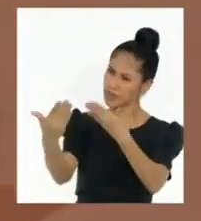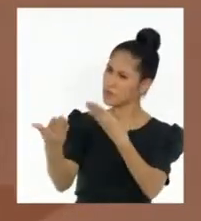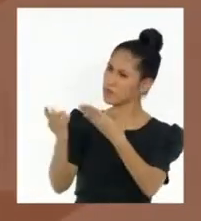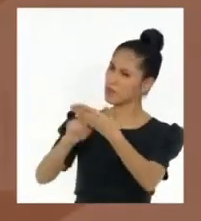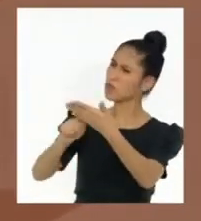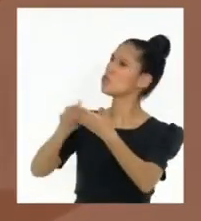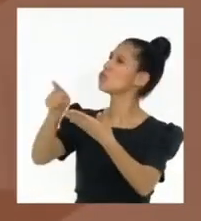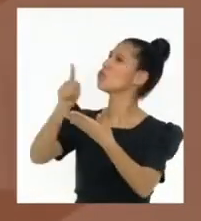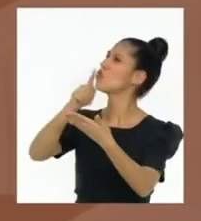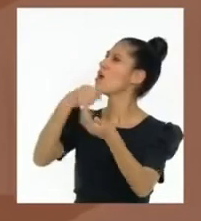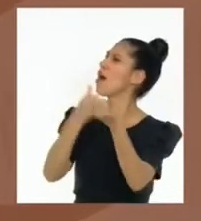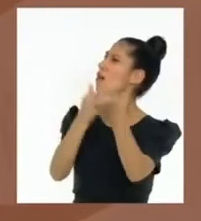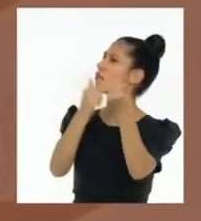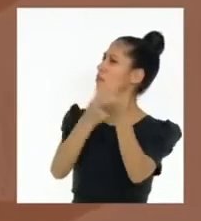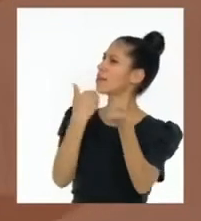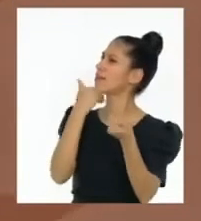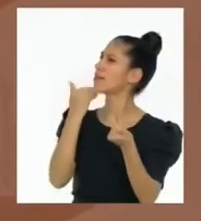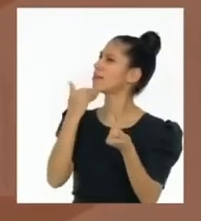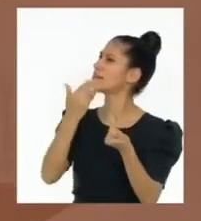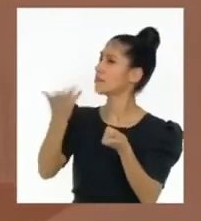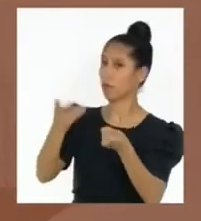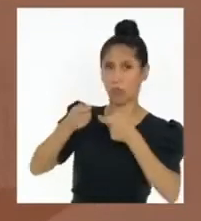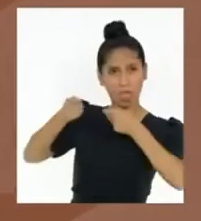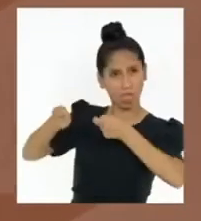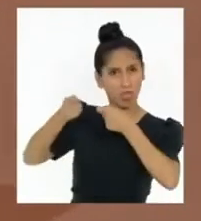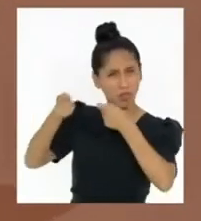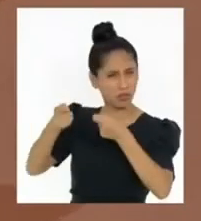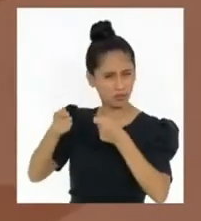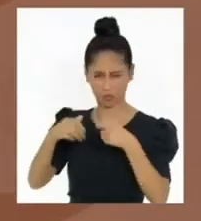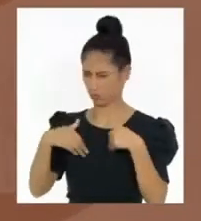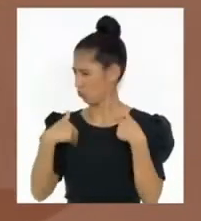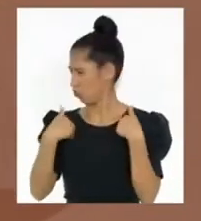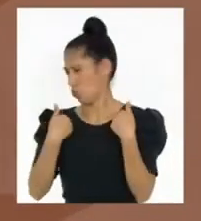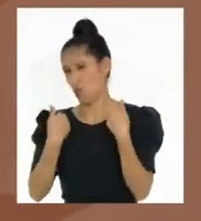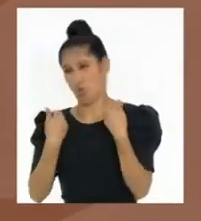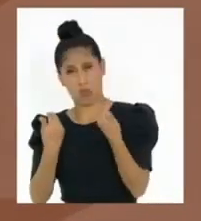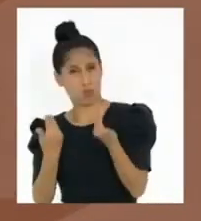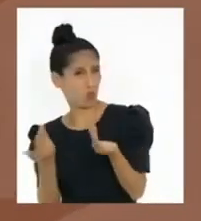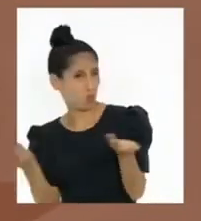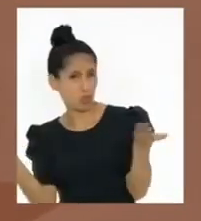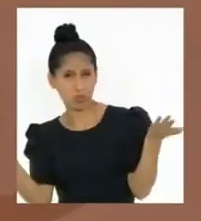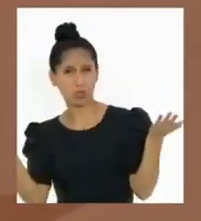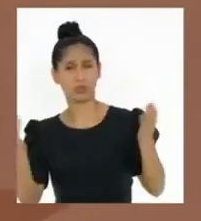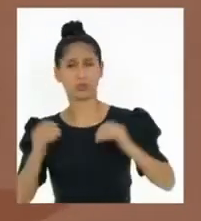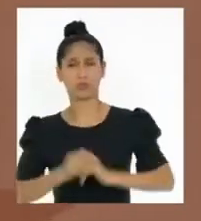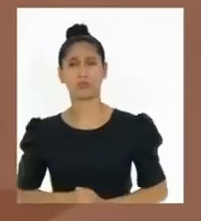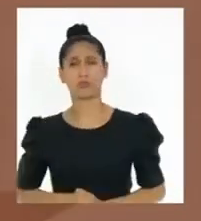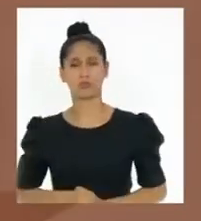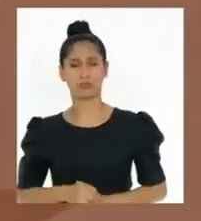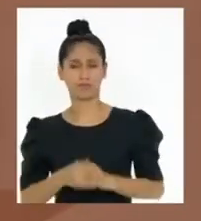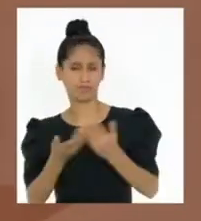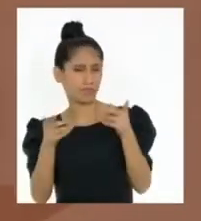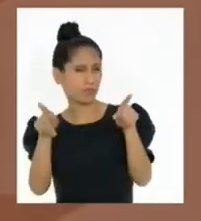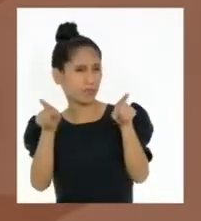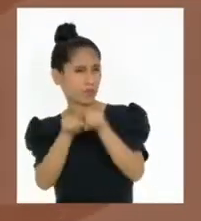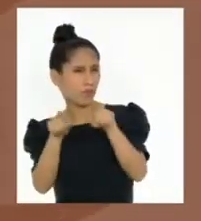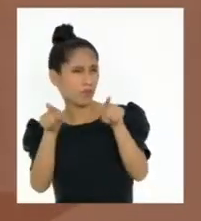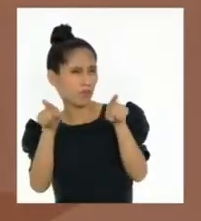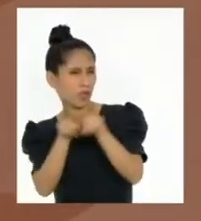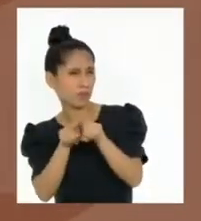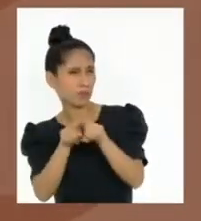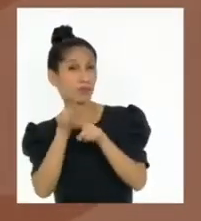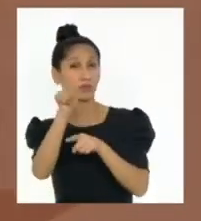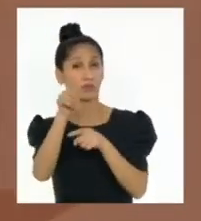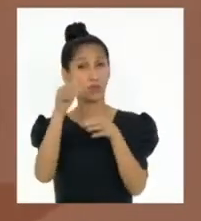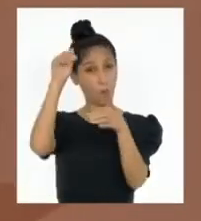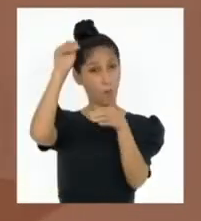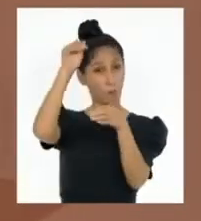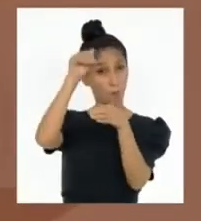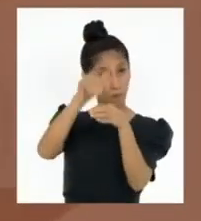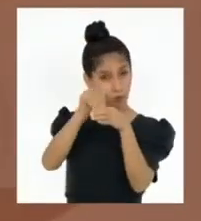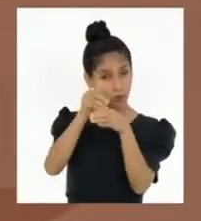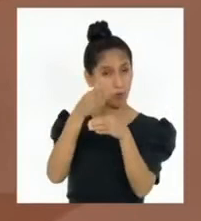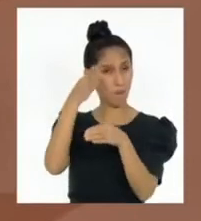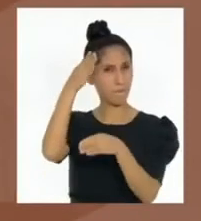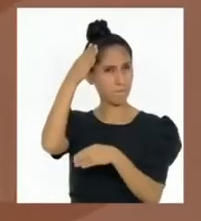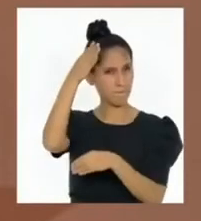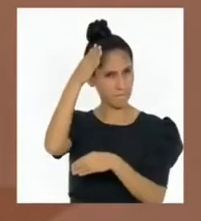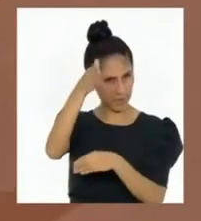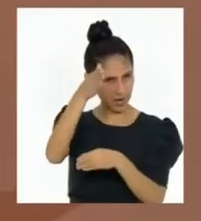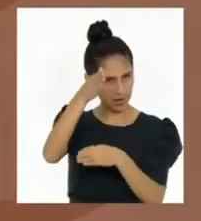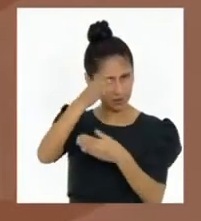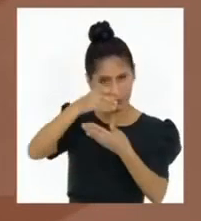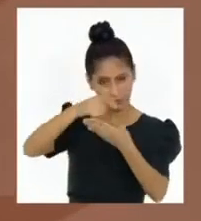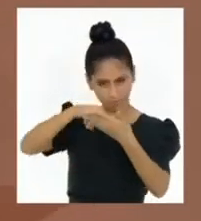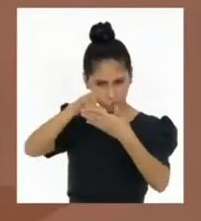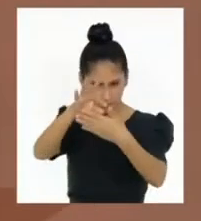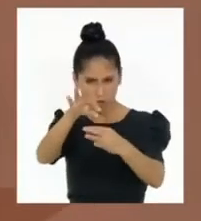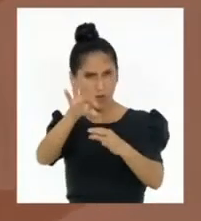o qué candidato votamos, si no queremos revelarlo. Y además, el voto es directo. Elegimos a